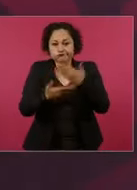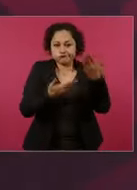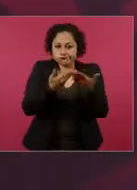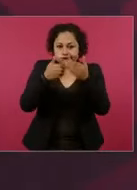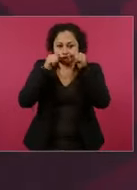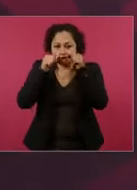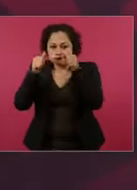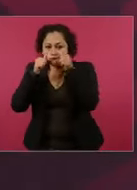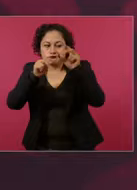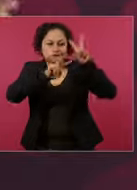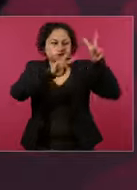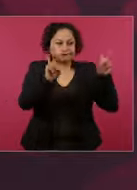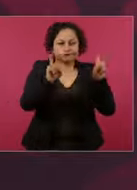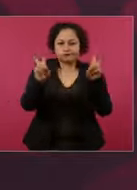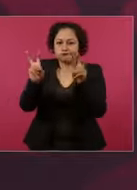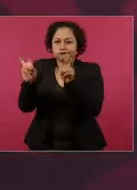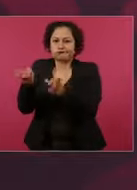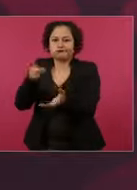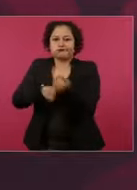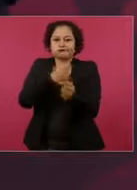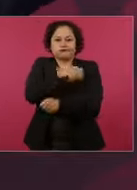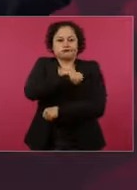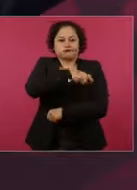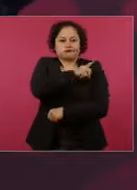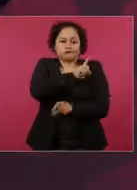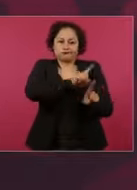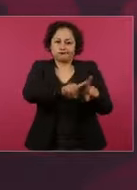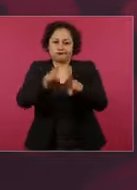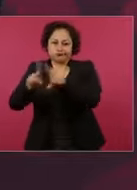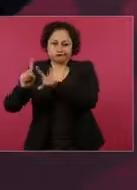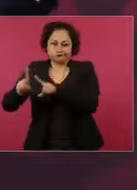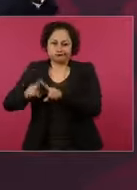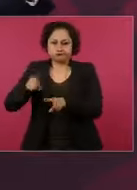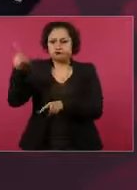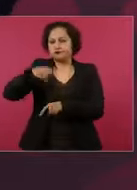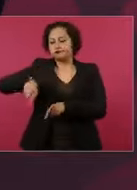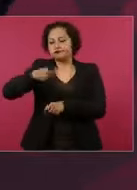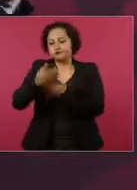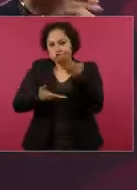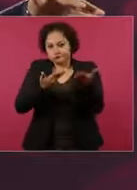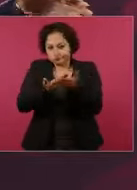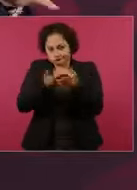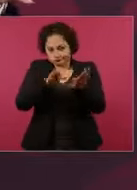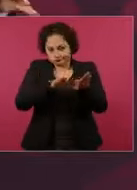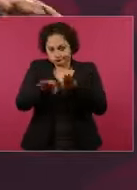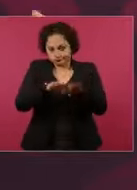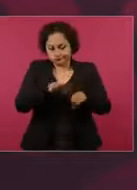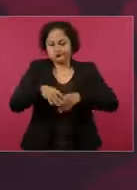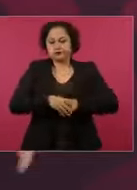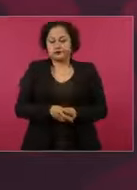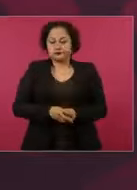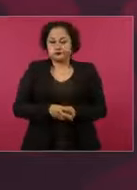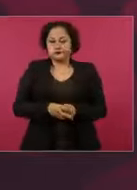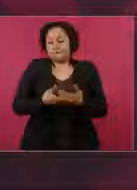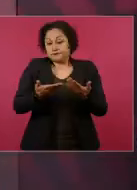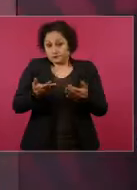medicina. Y esto nos va a permitir cubrir, pues con médicos,